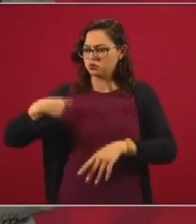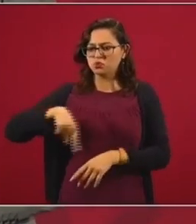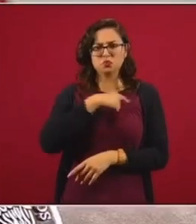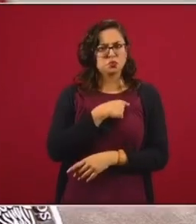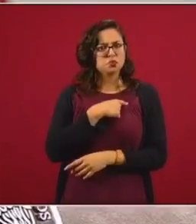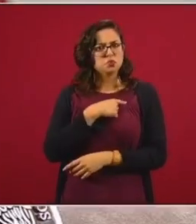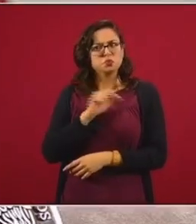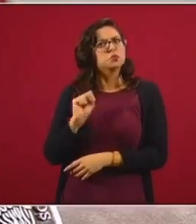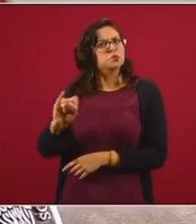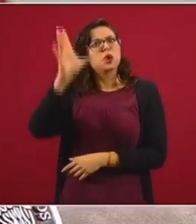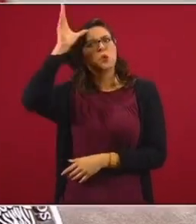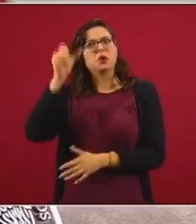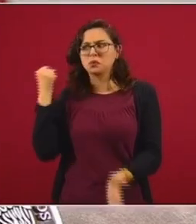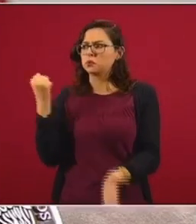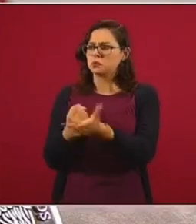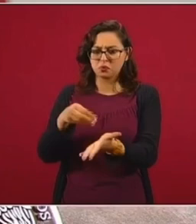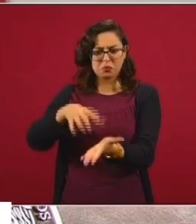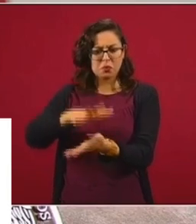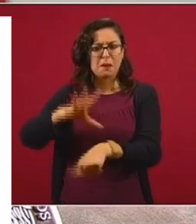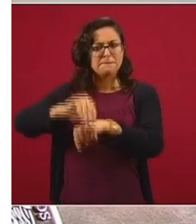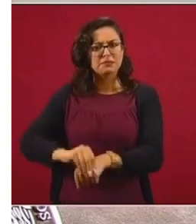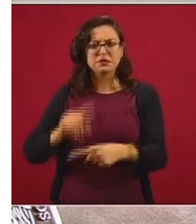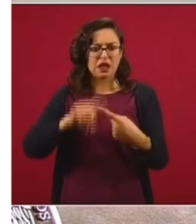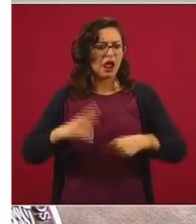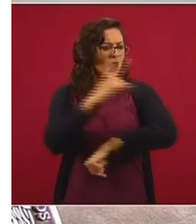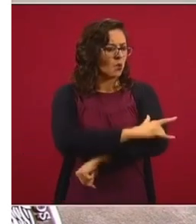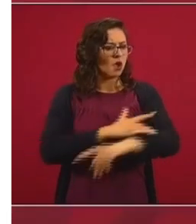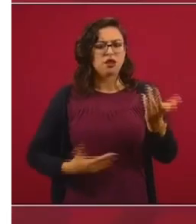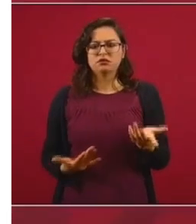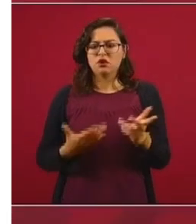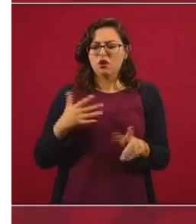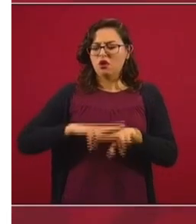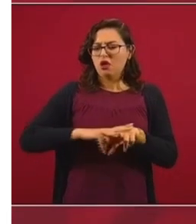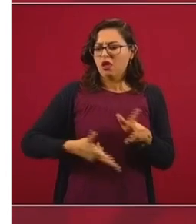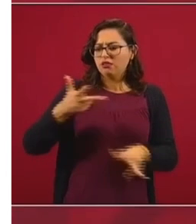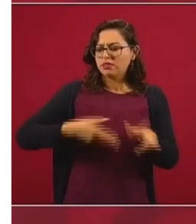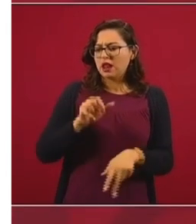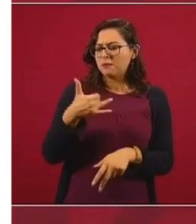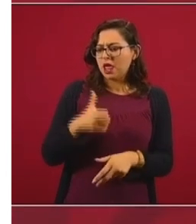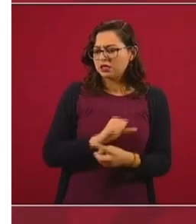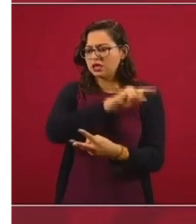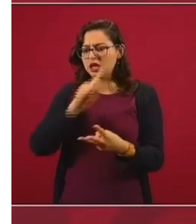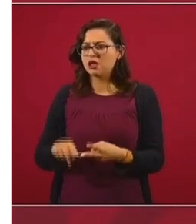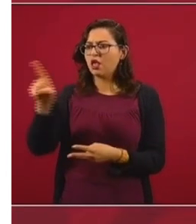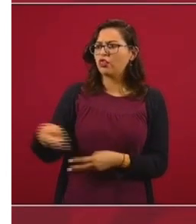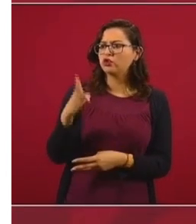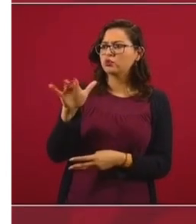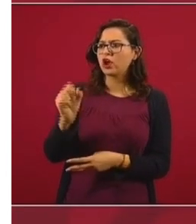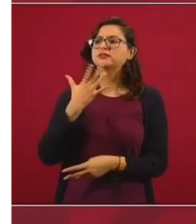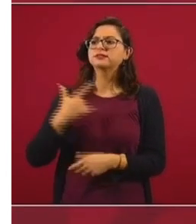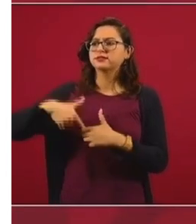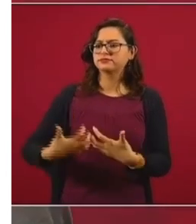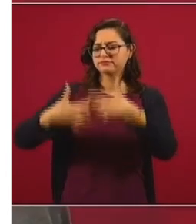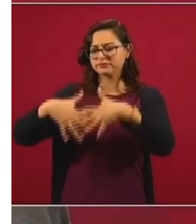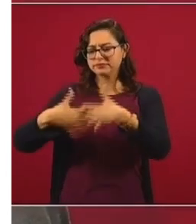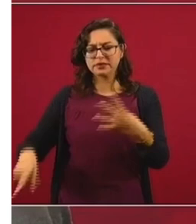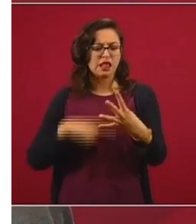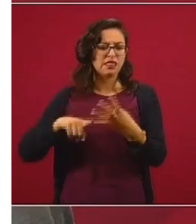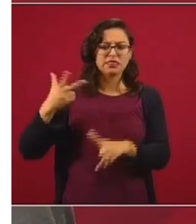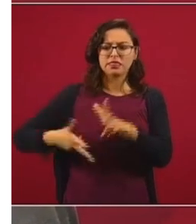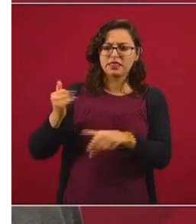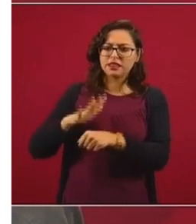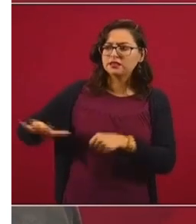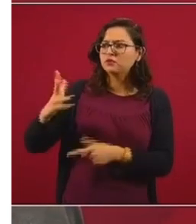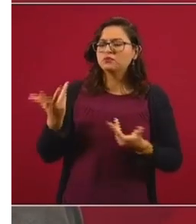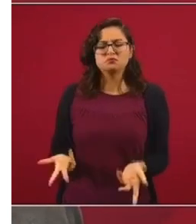En el caso del aeropuerto, en el caso del tren Maya, en el caso de la refinería, en el caso del tren del Istmo,